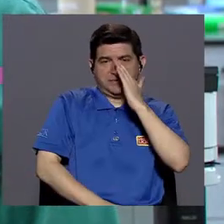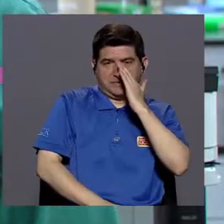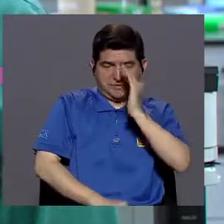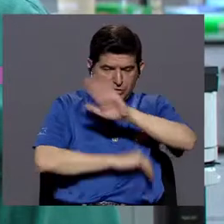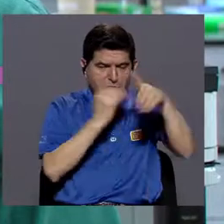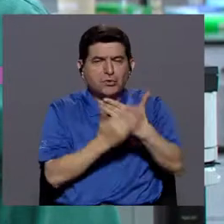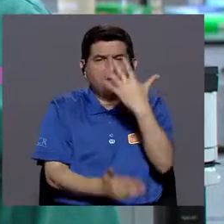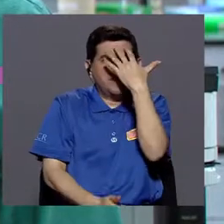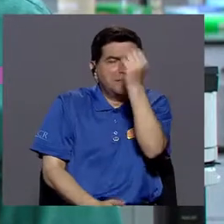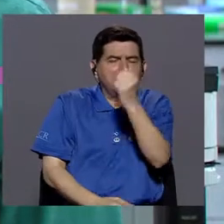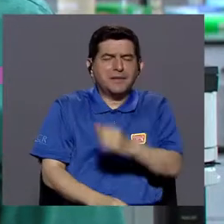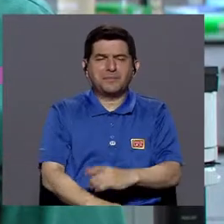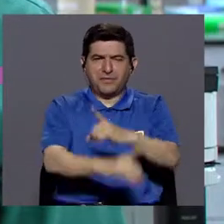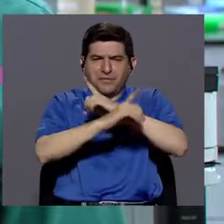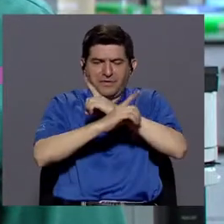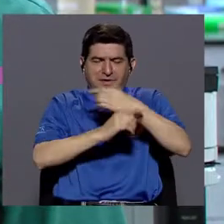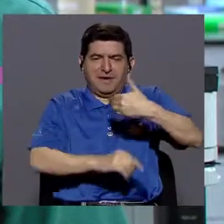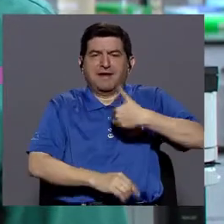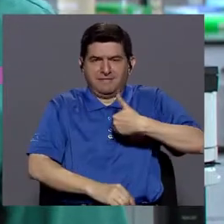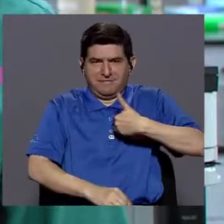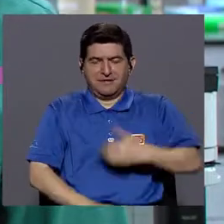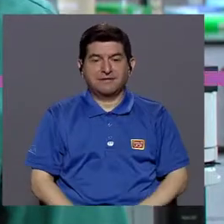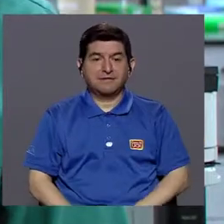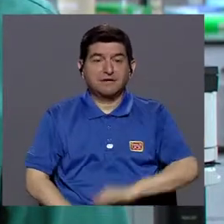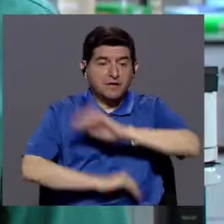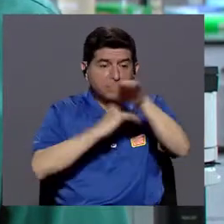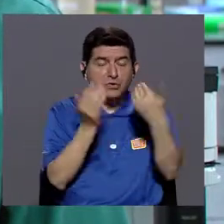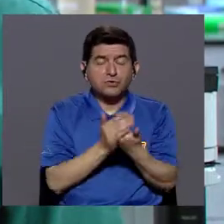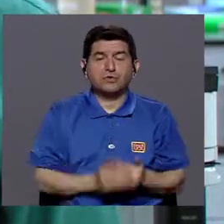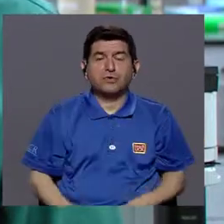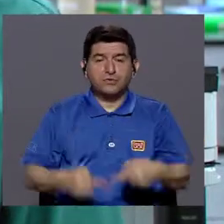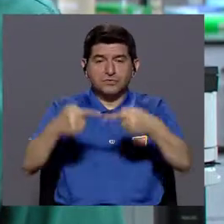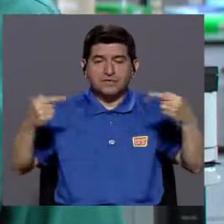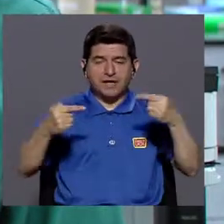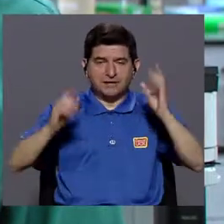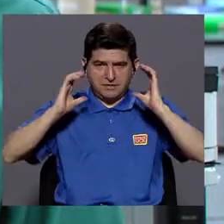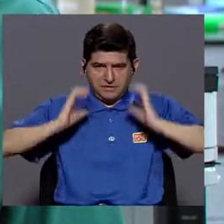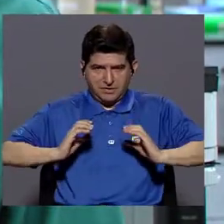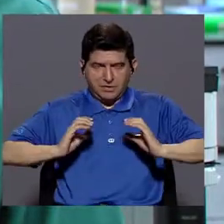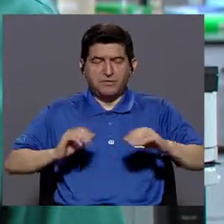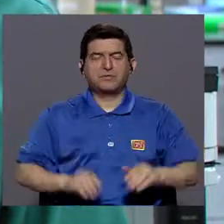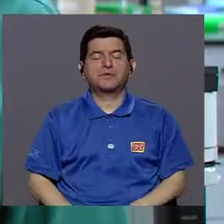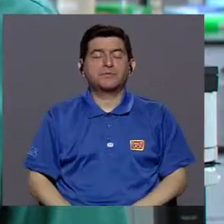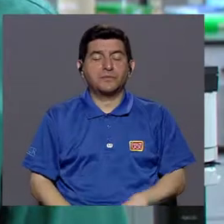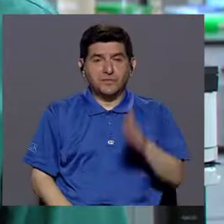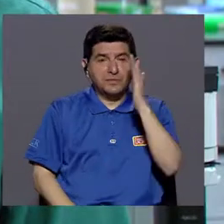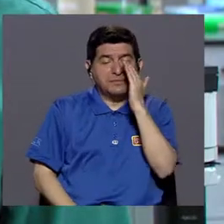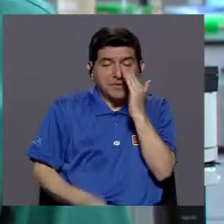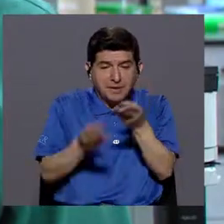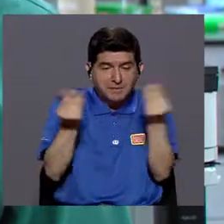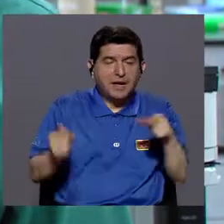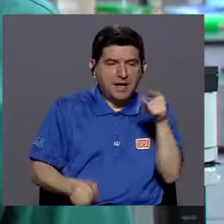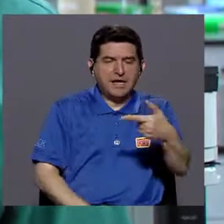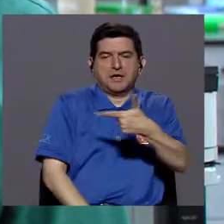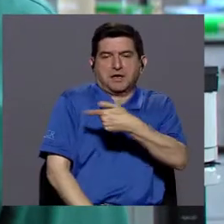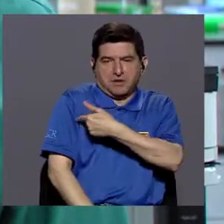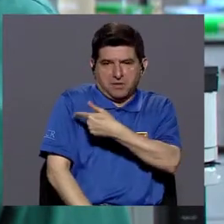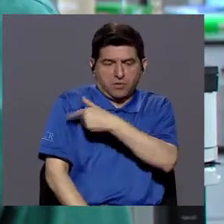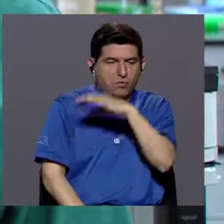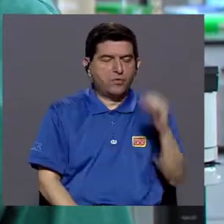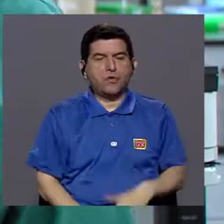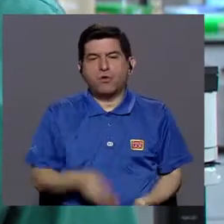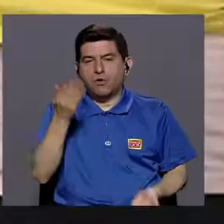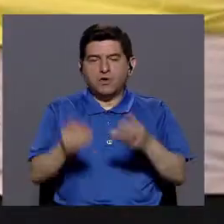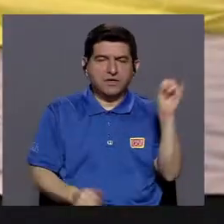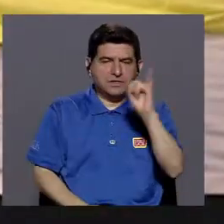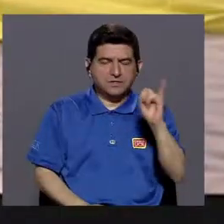inmunidad que tiene la mamá, toda la memoria inmunológica que ella tiene, es decir, todos los anticuerpos que la mamá ha generado porque